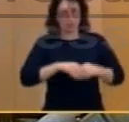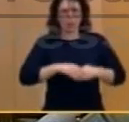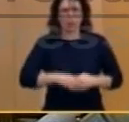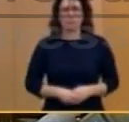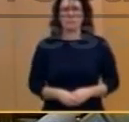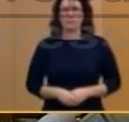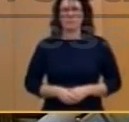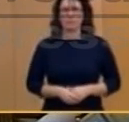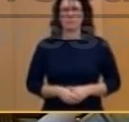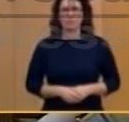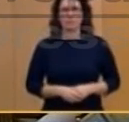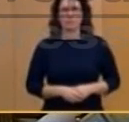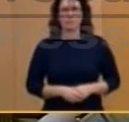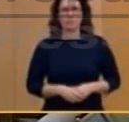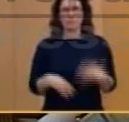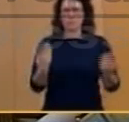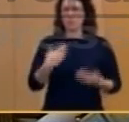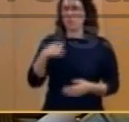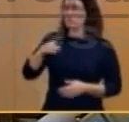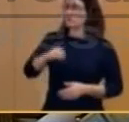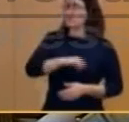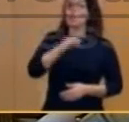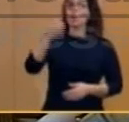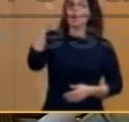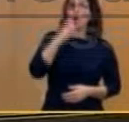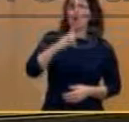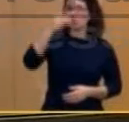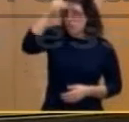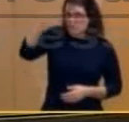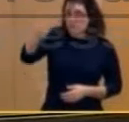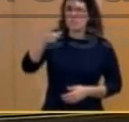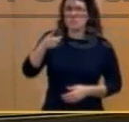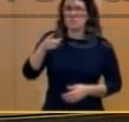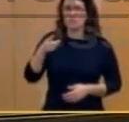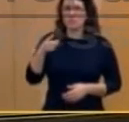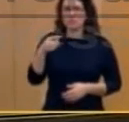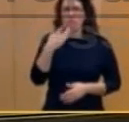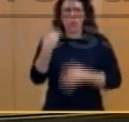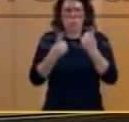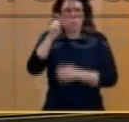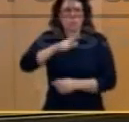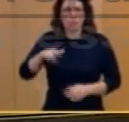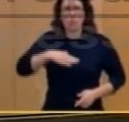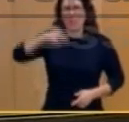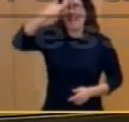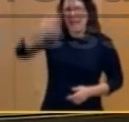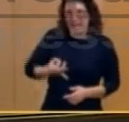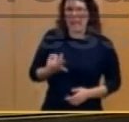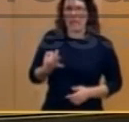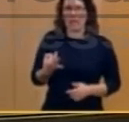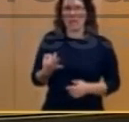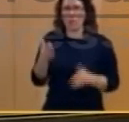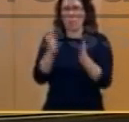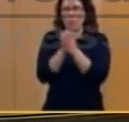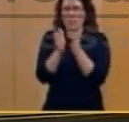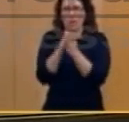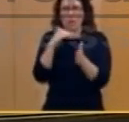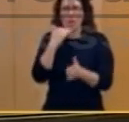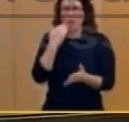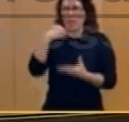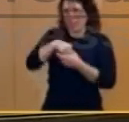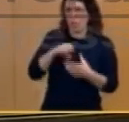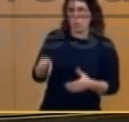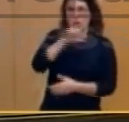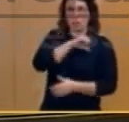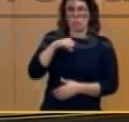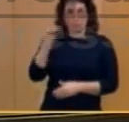¿Piensa usted, señor Rajoy, que alguien puede creerse que ningún compañero de su comunidad, de las comunidades autónomas que usted gobernaba, le